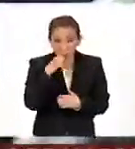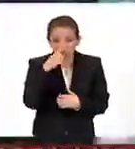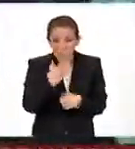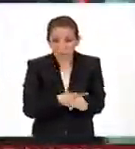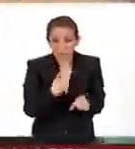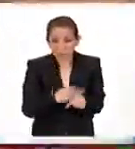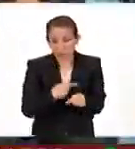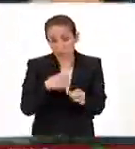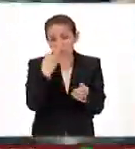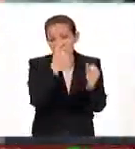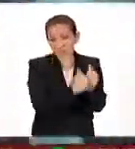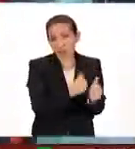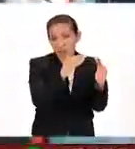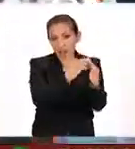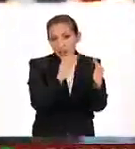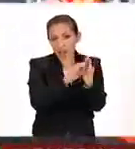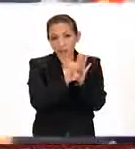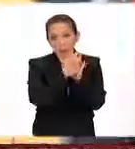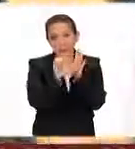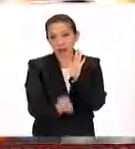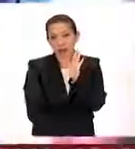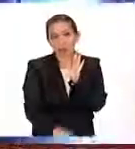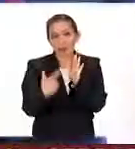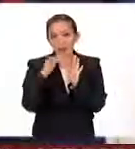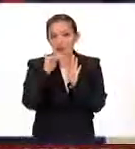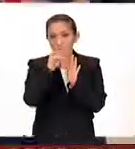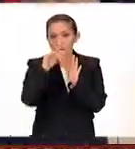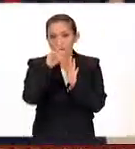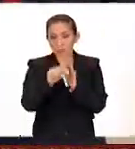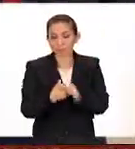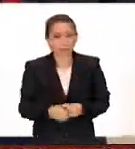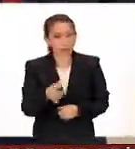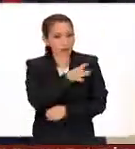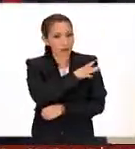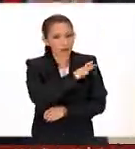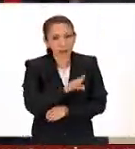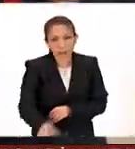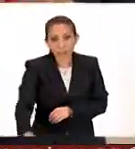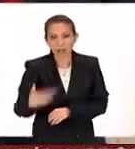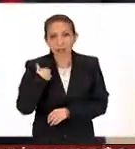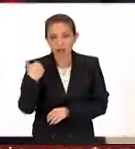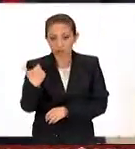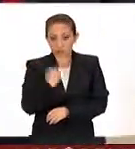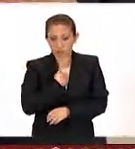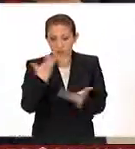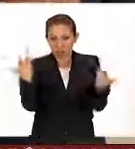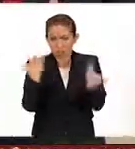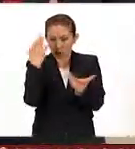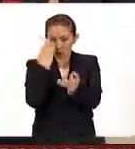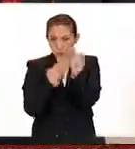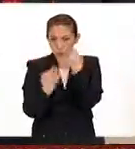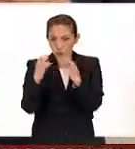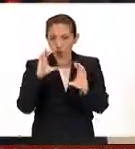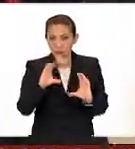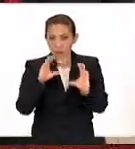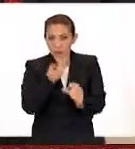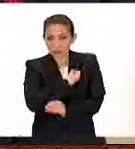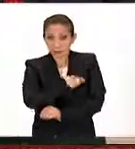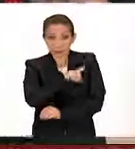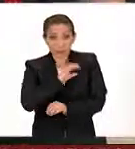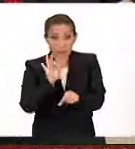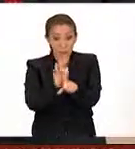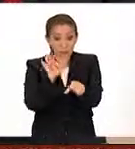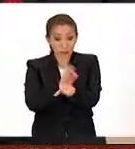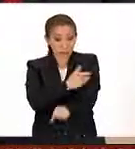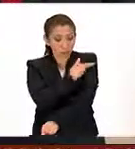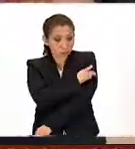aguda, como podría ser el caso de influenza. En general, el autocuidado a la salud y la protección